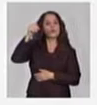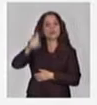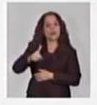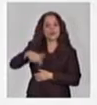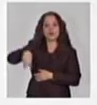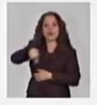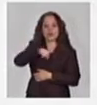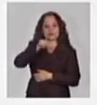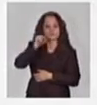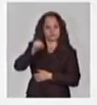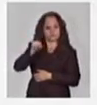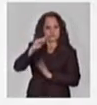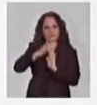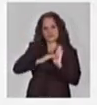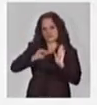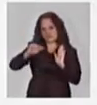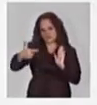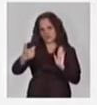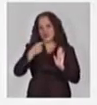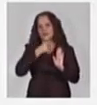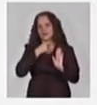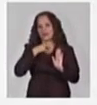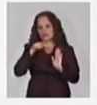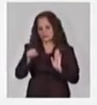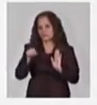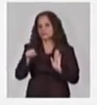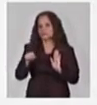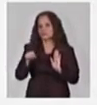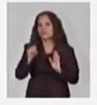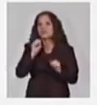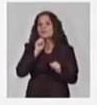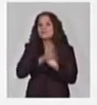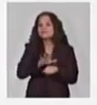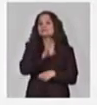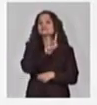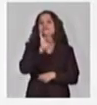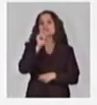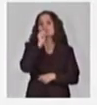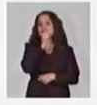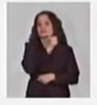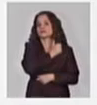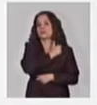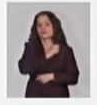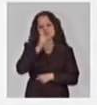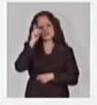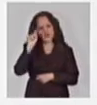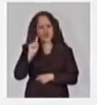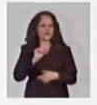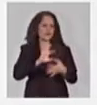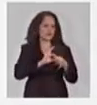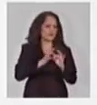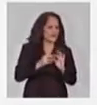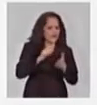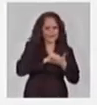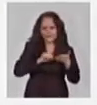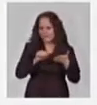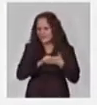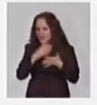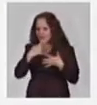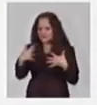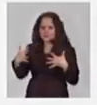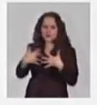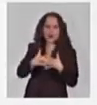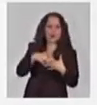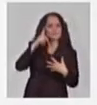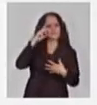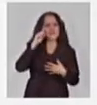del mes que viene. Eso en algún momento tendremos que ordenarlo porque se pagan adelantadas, normas. Pero eso todos los meses, tú